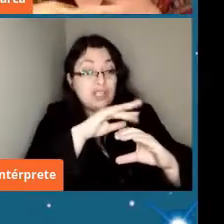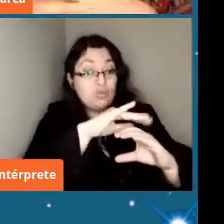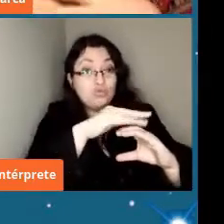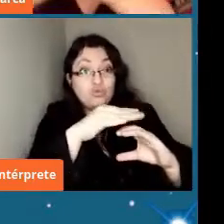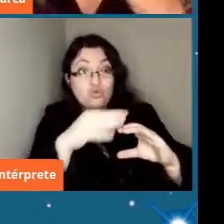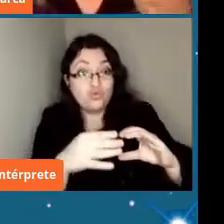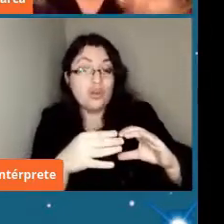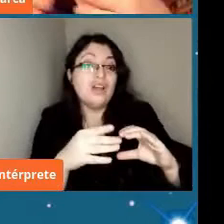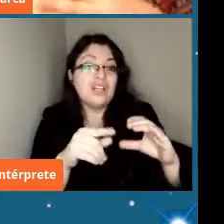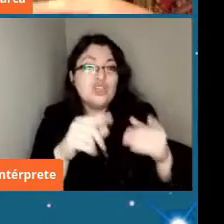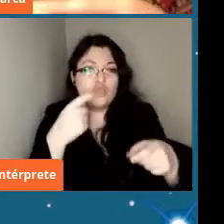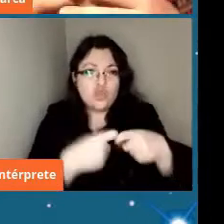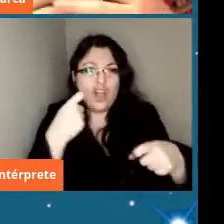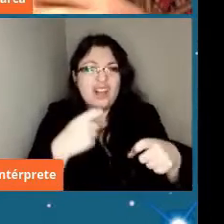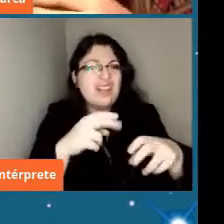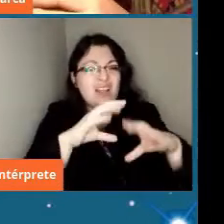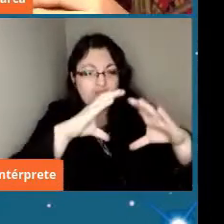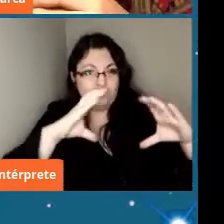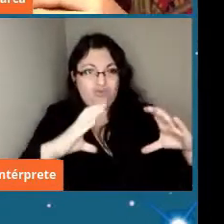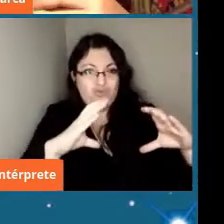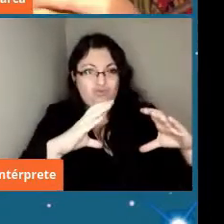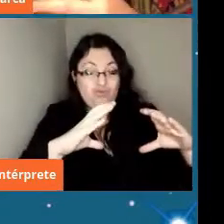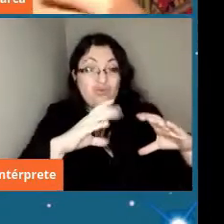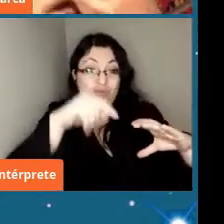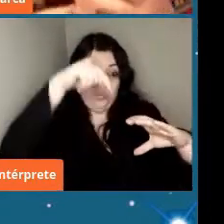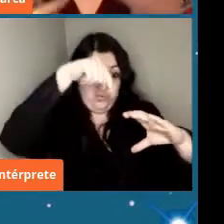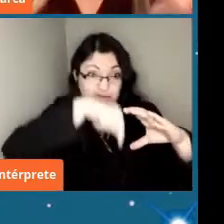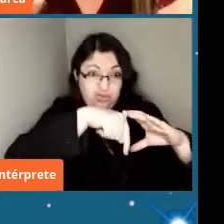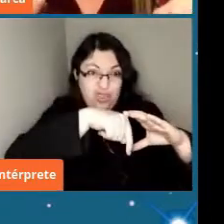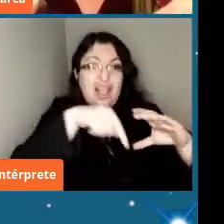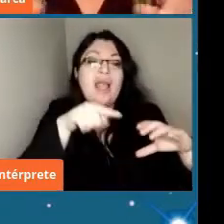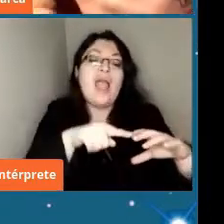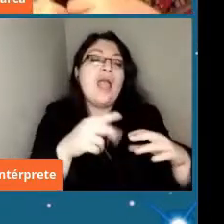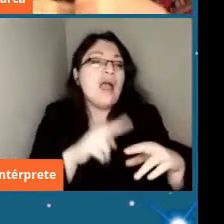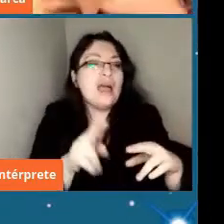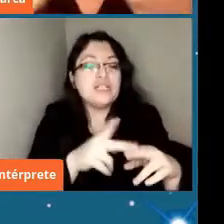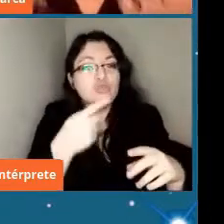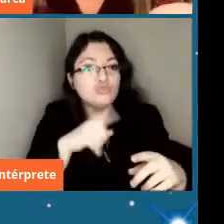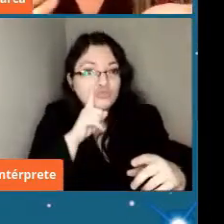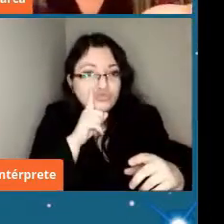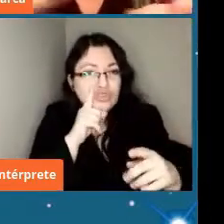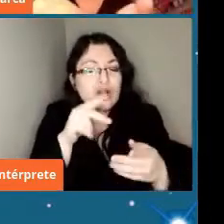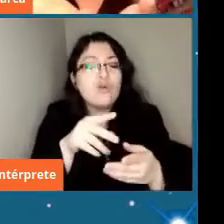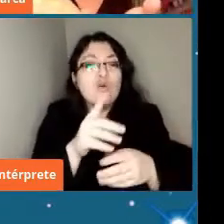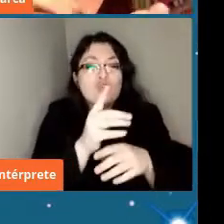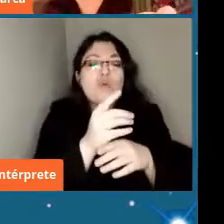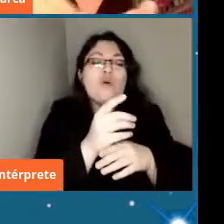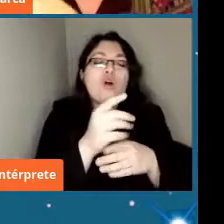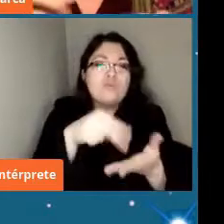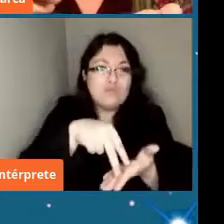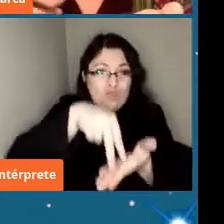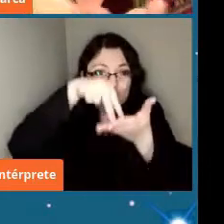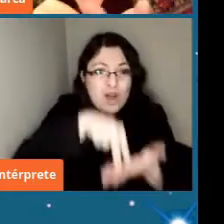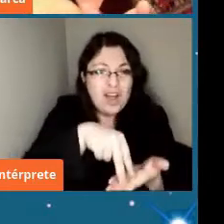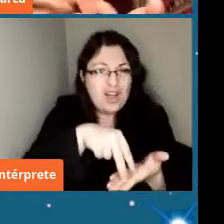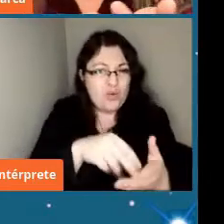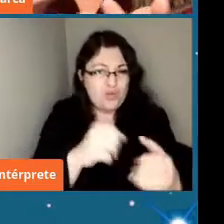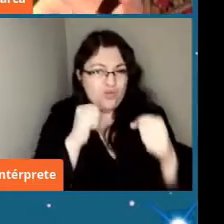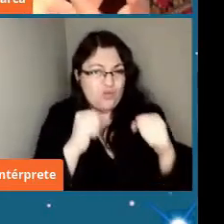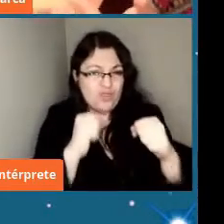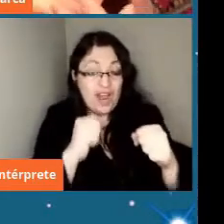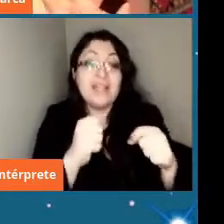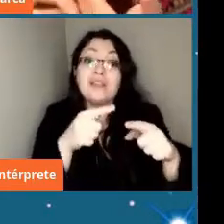genera un dínamo que nos permite tener uno de los campos magnéticos más potentes y que de alguna forma es clave para la